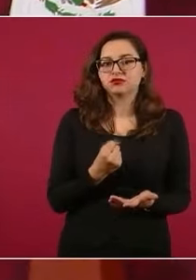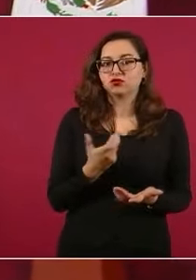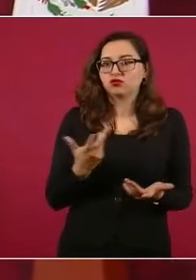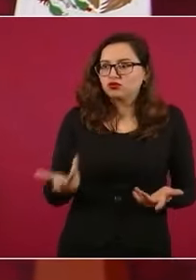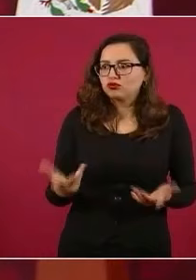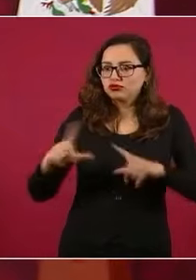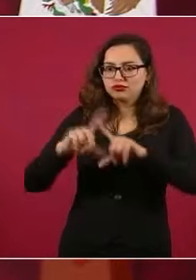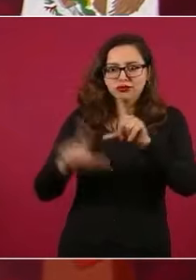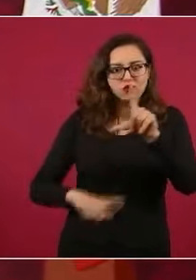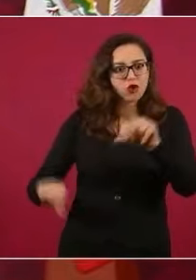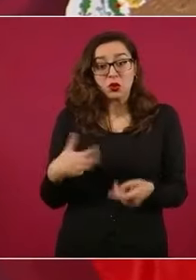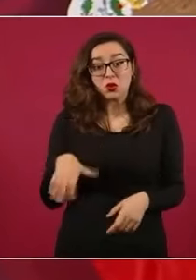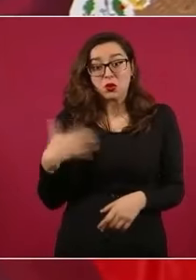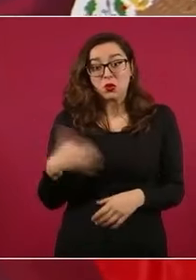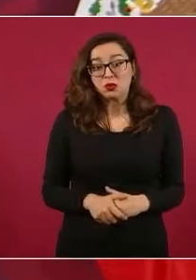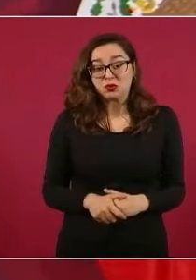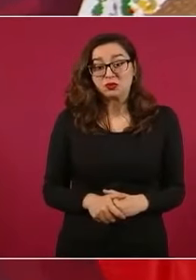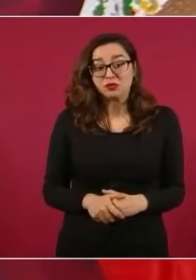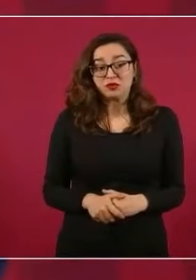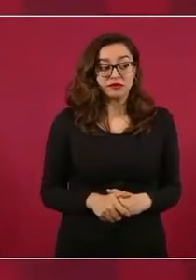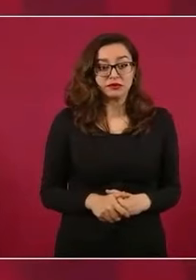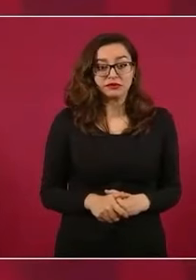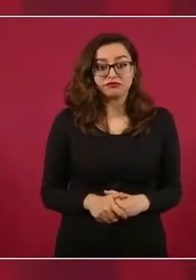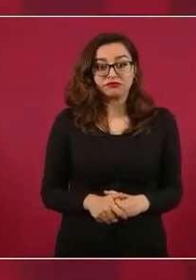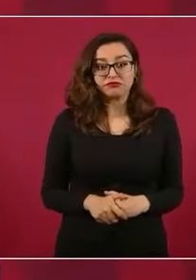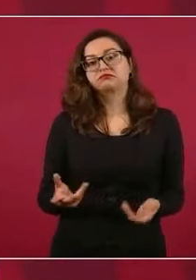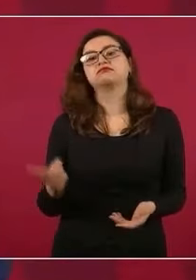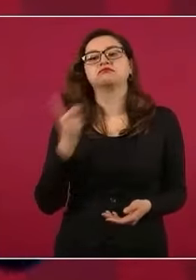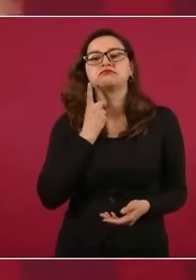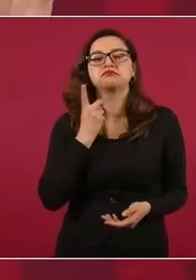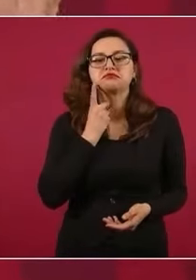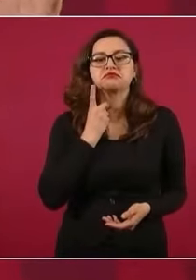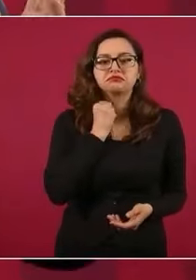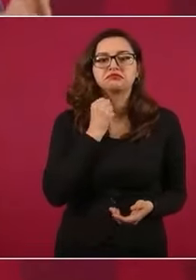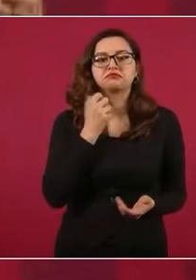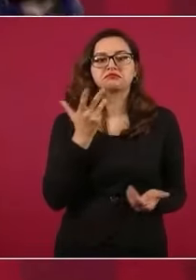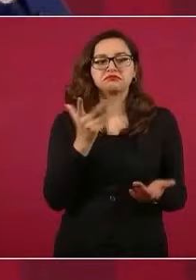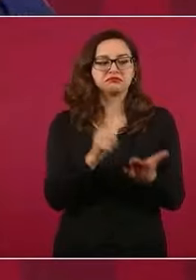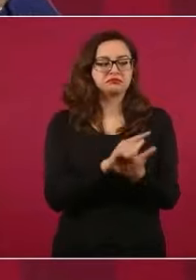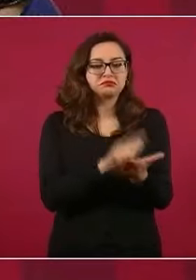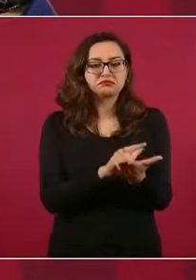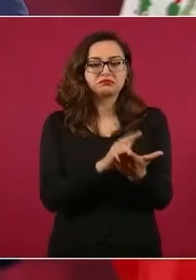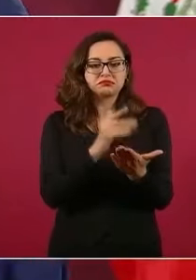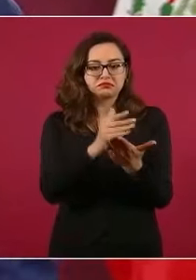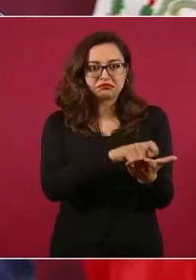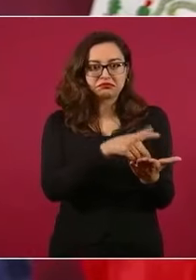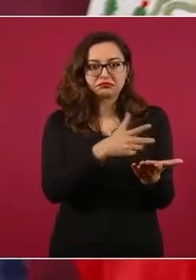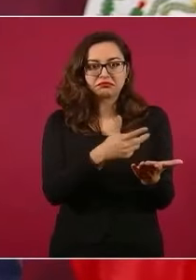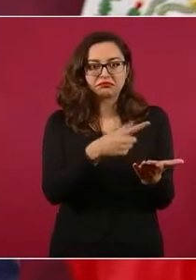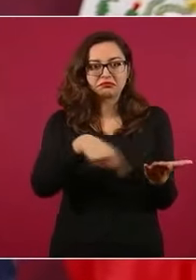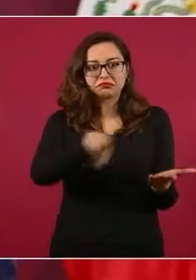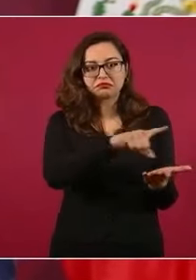en riesgo la seguridad. Hay muchos legisladores, si no fuese así, no se